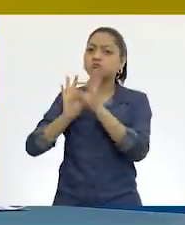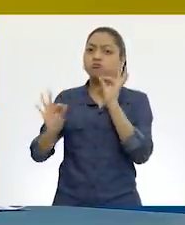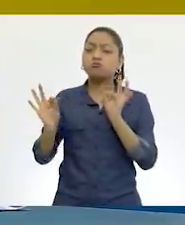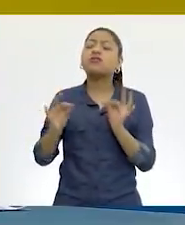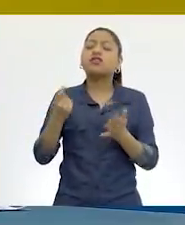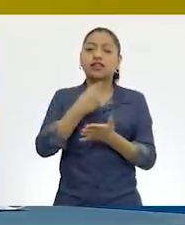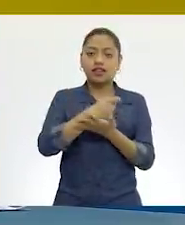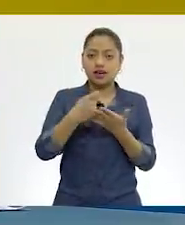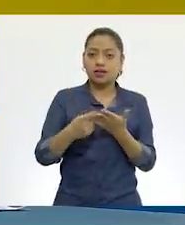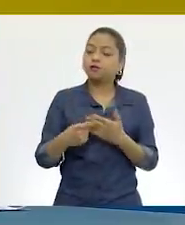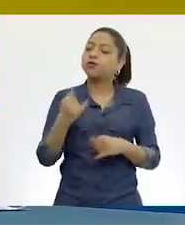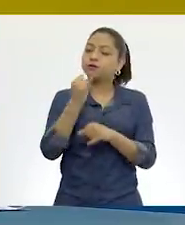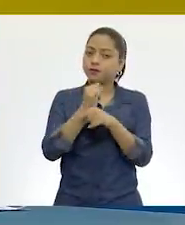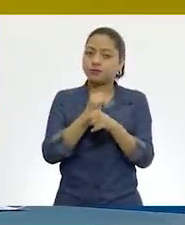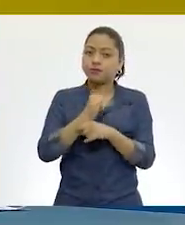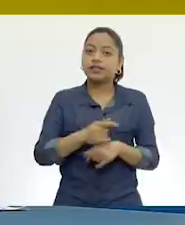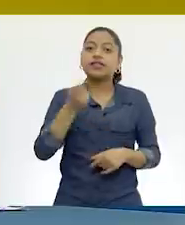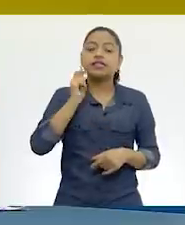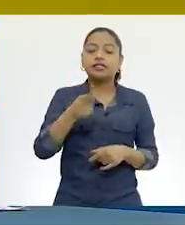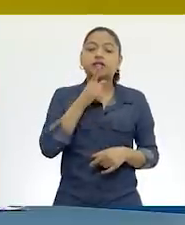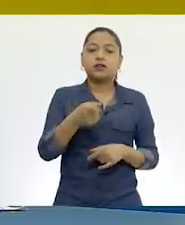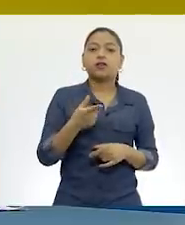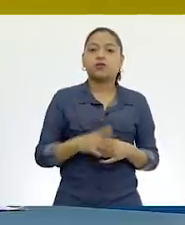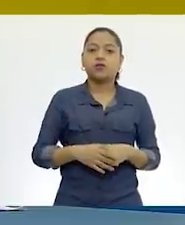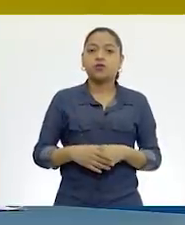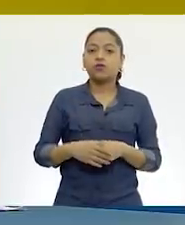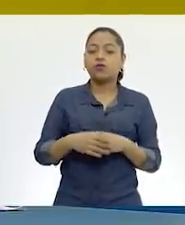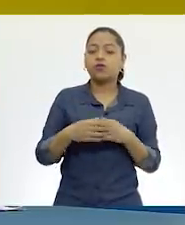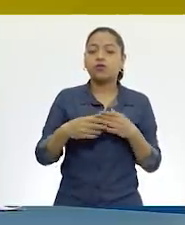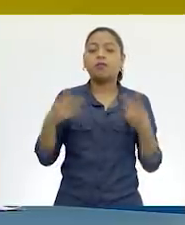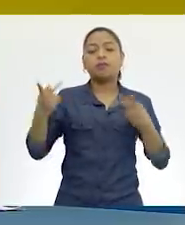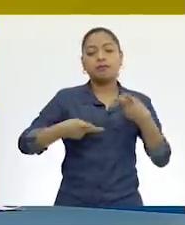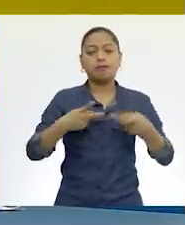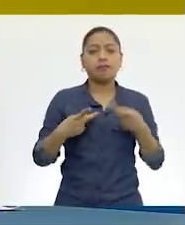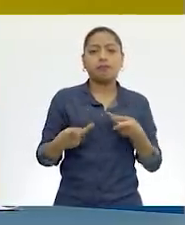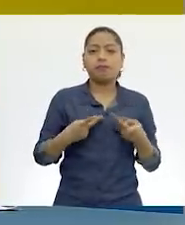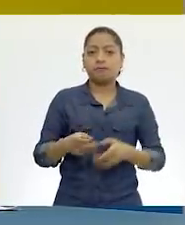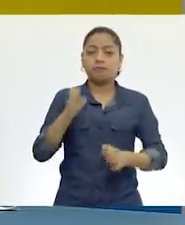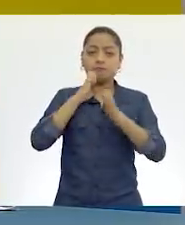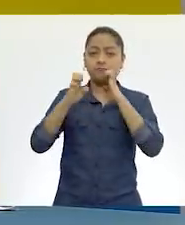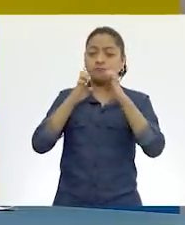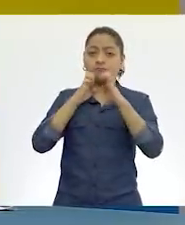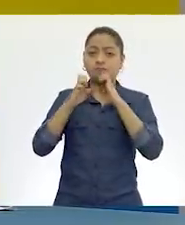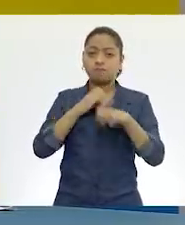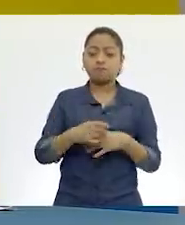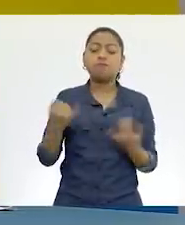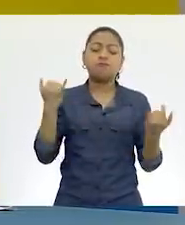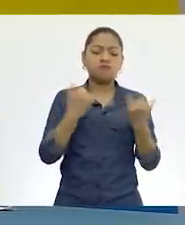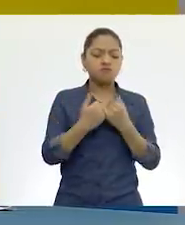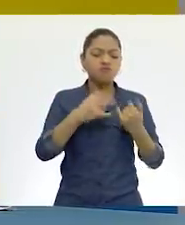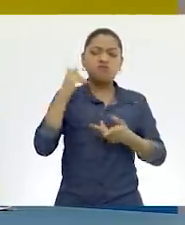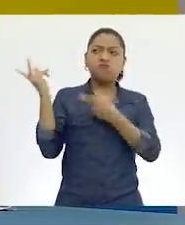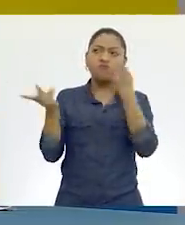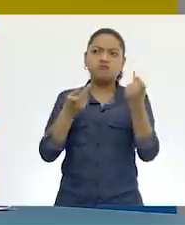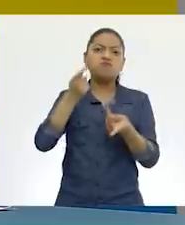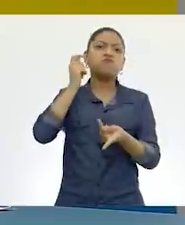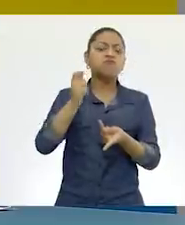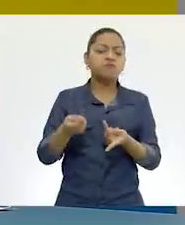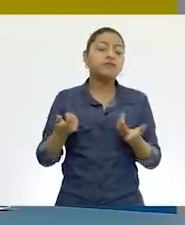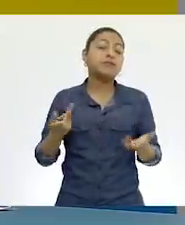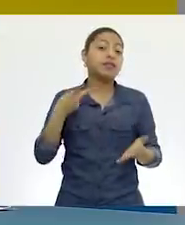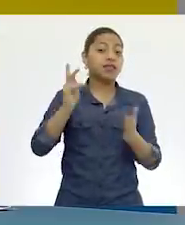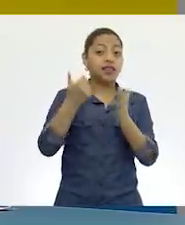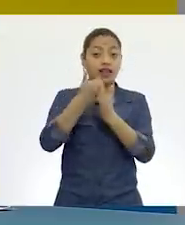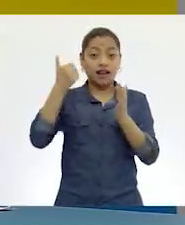más es cuestión de organizar una entrevista y también pensar qué les podemos preguntar. Pero